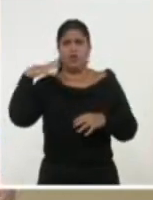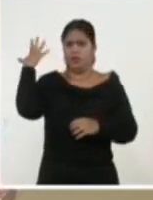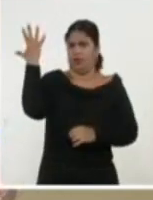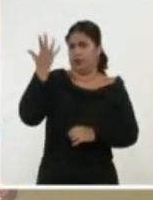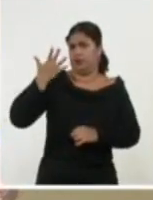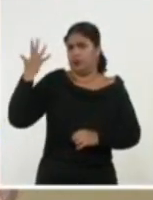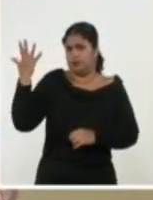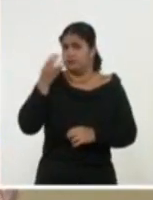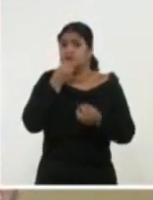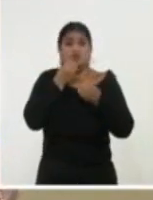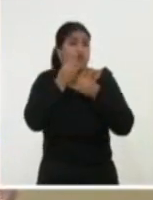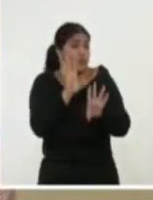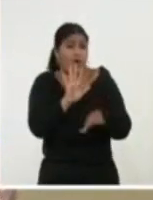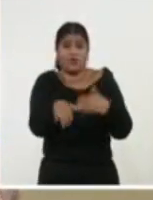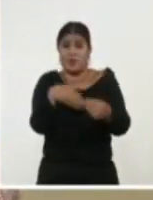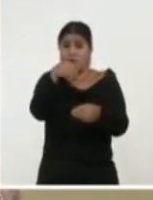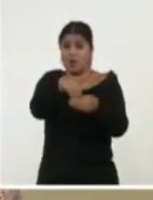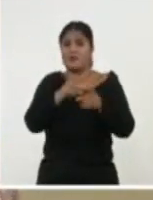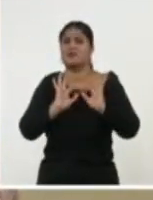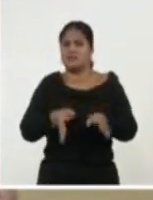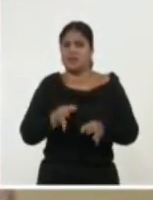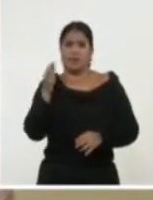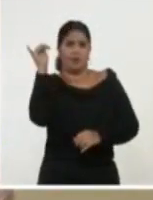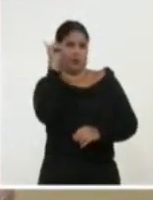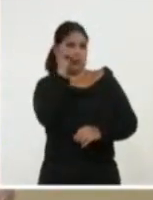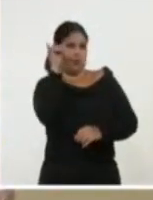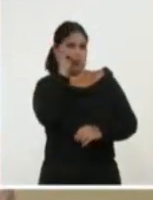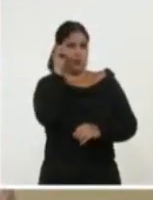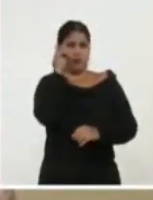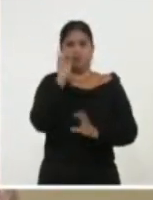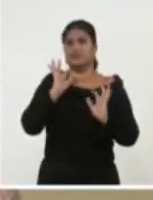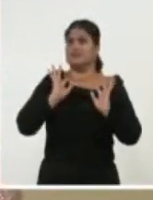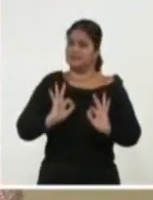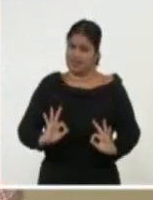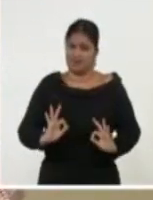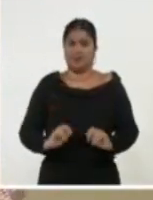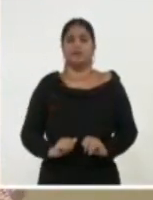acceso a internet, a automóviles.